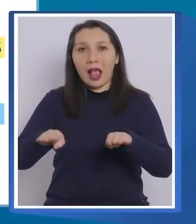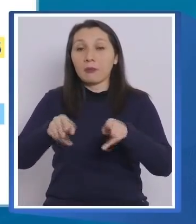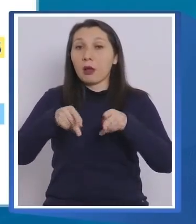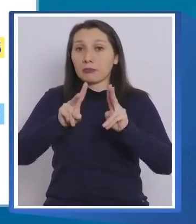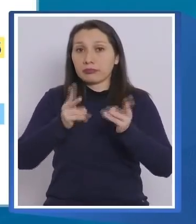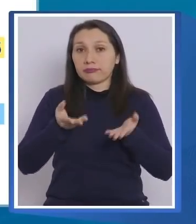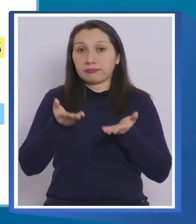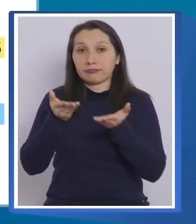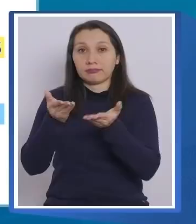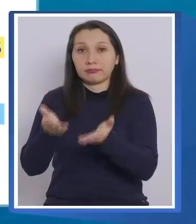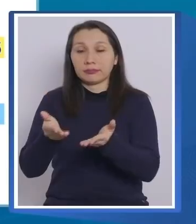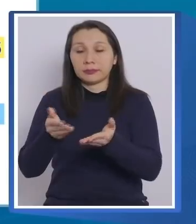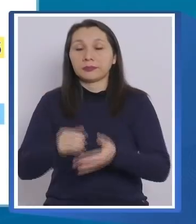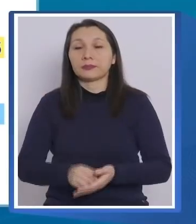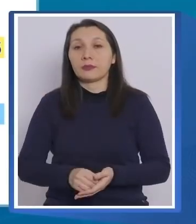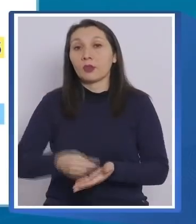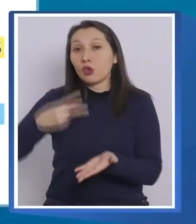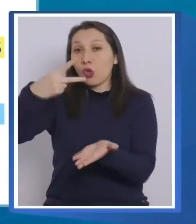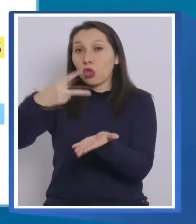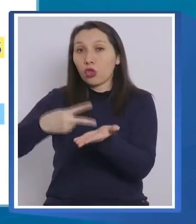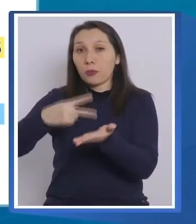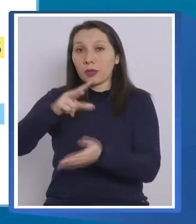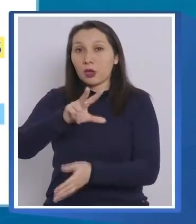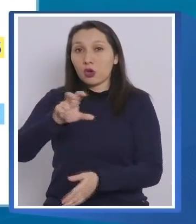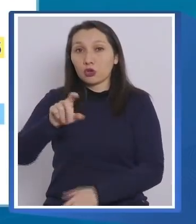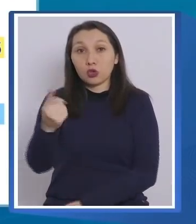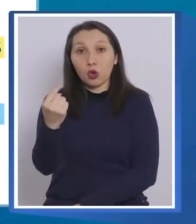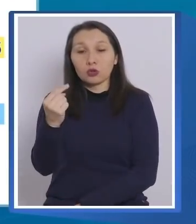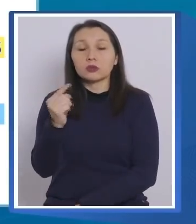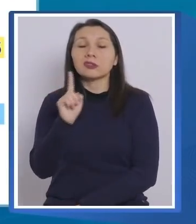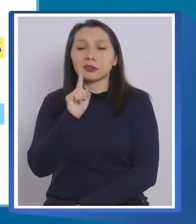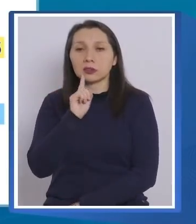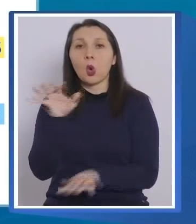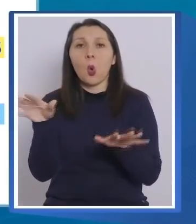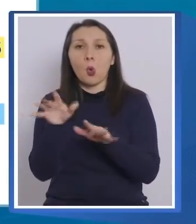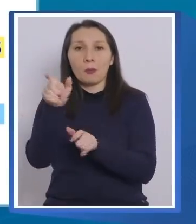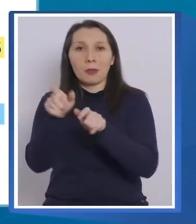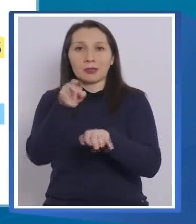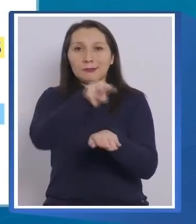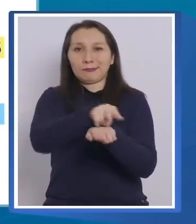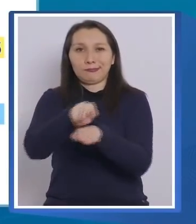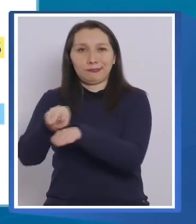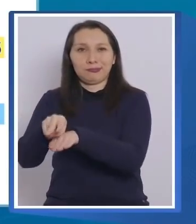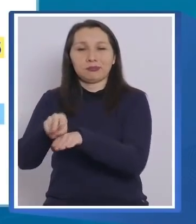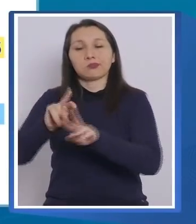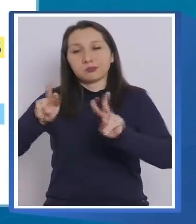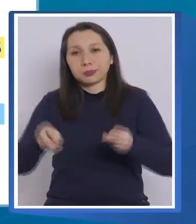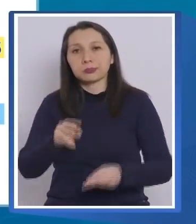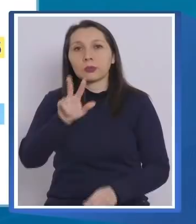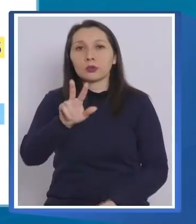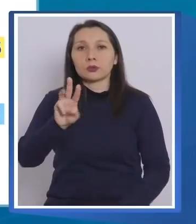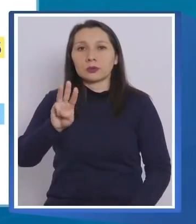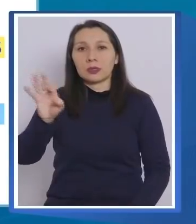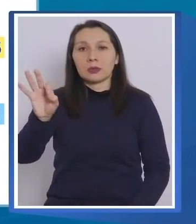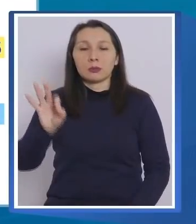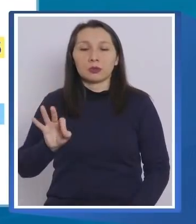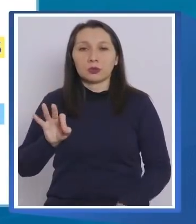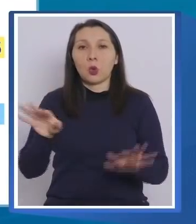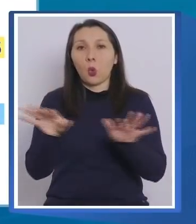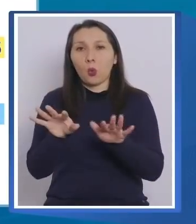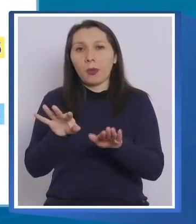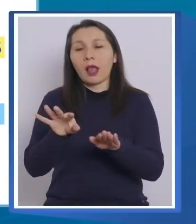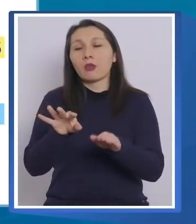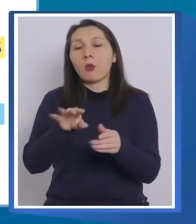habilitadas, de las cuales 2.811 se encuentran ocupadas. Esto representa un 83% de ocupación a nivel